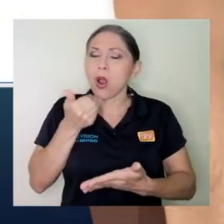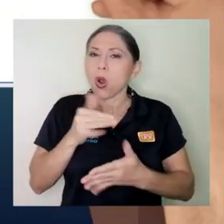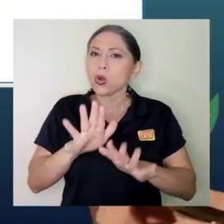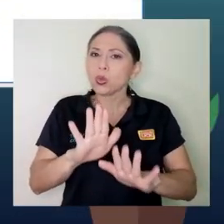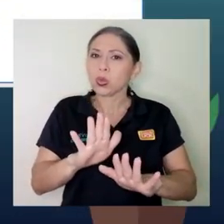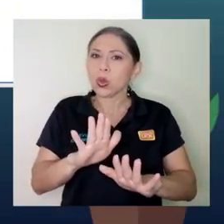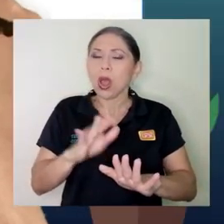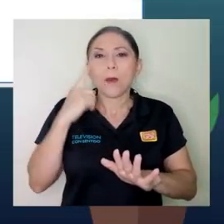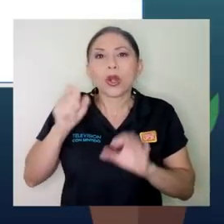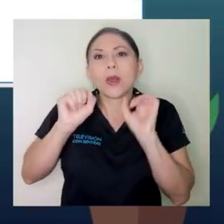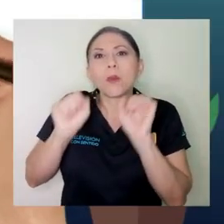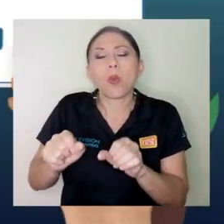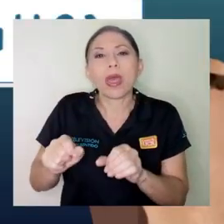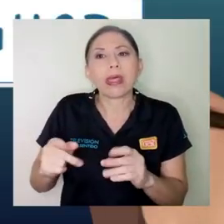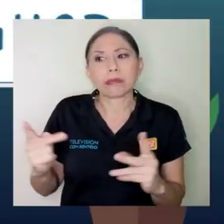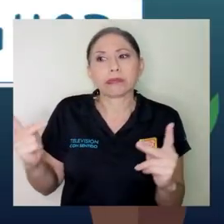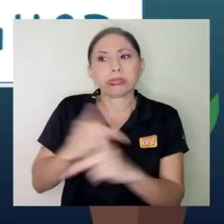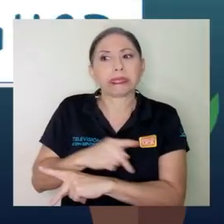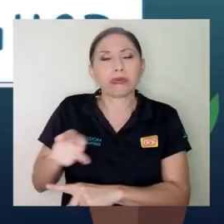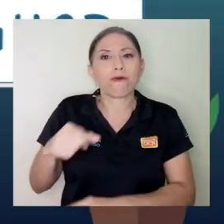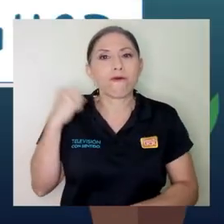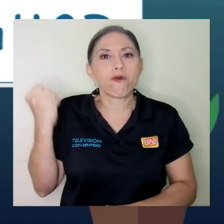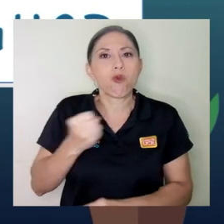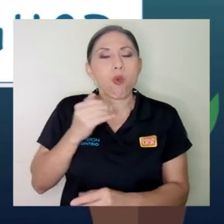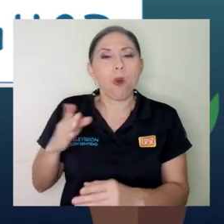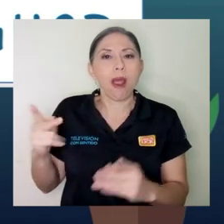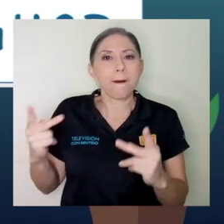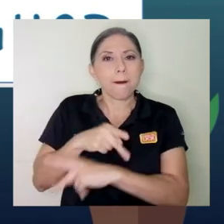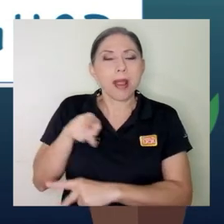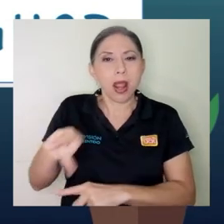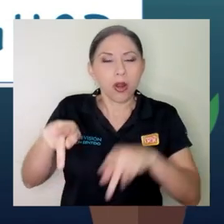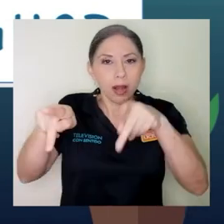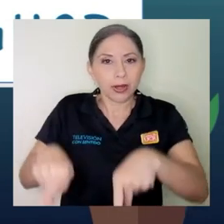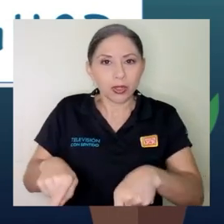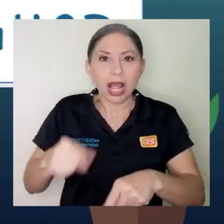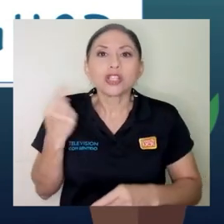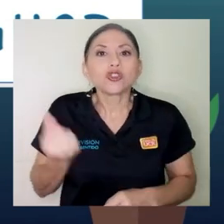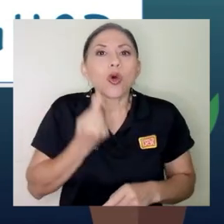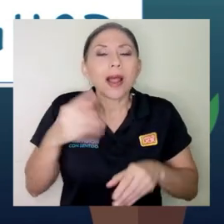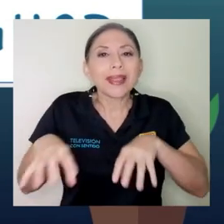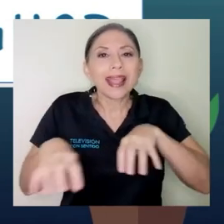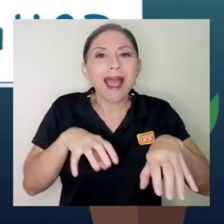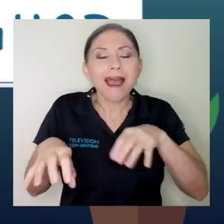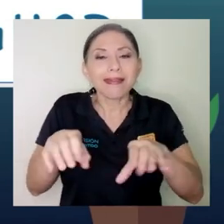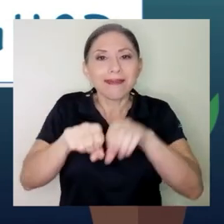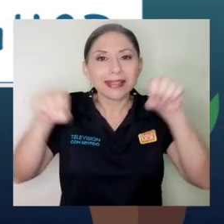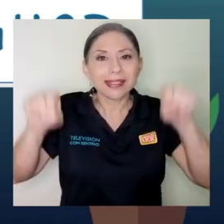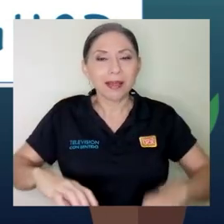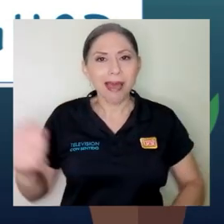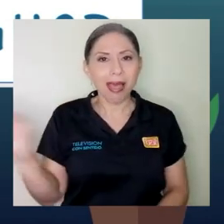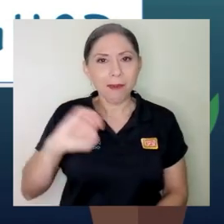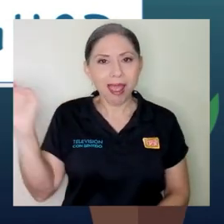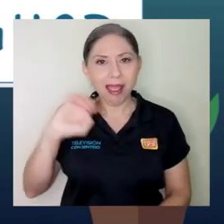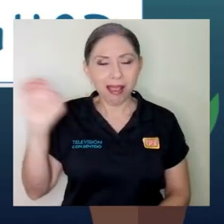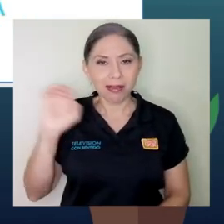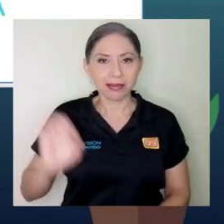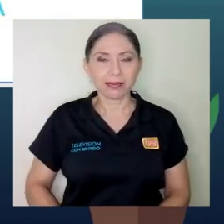ya que puede provocar un daño mayor a la víctima. Solamente active el sistema de emergencias.